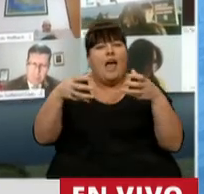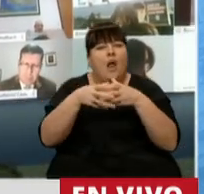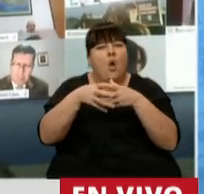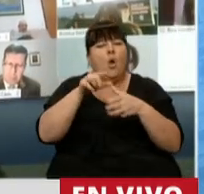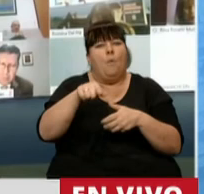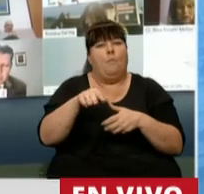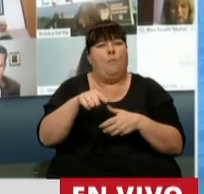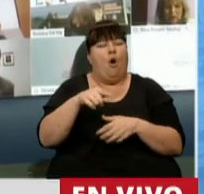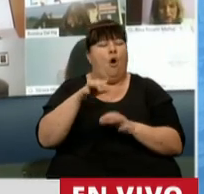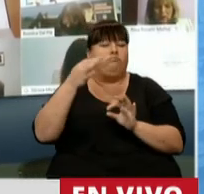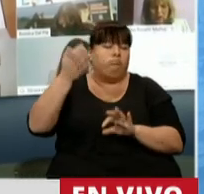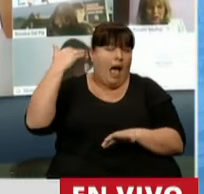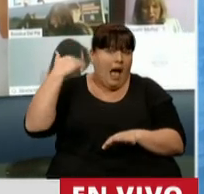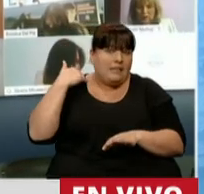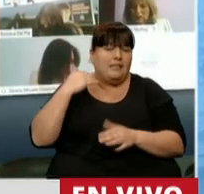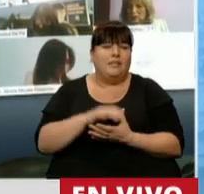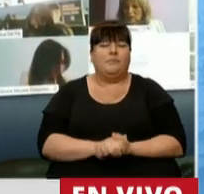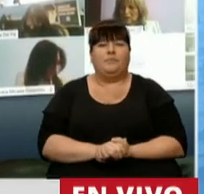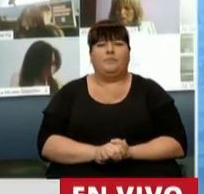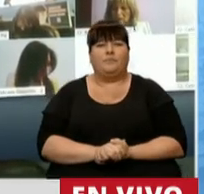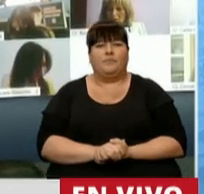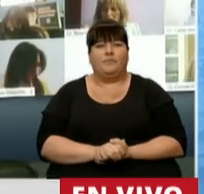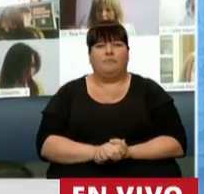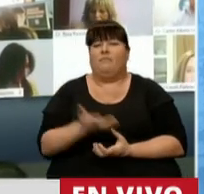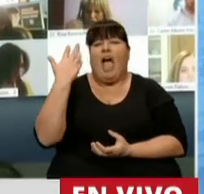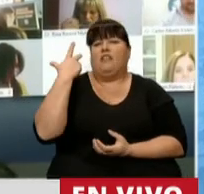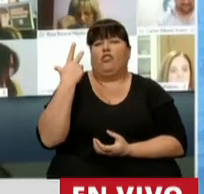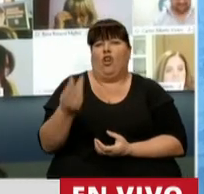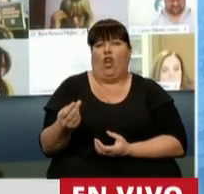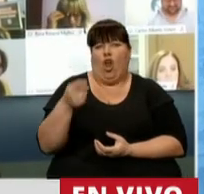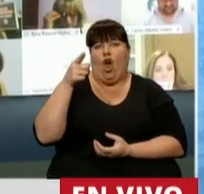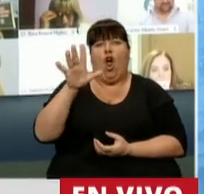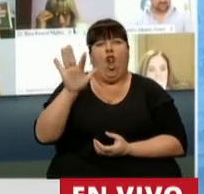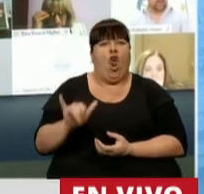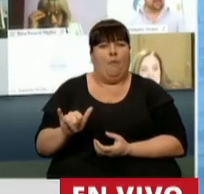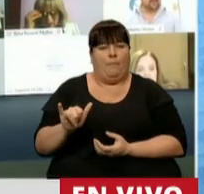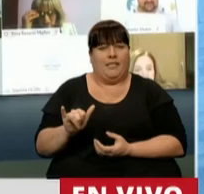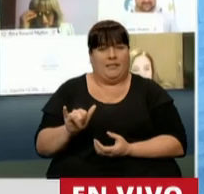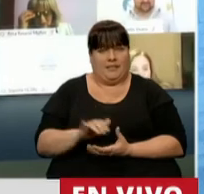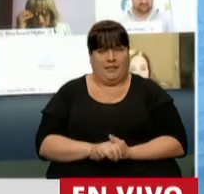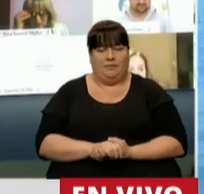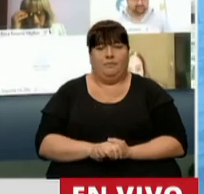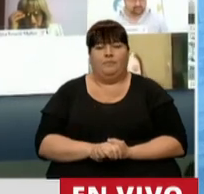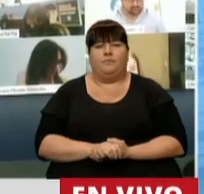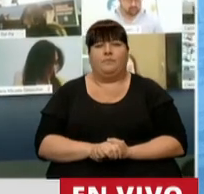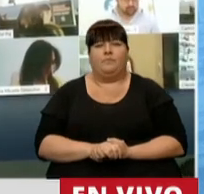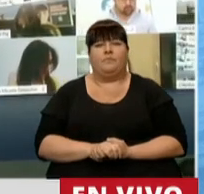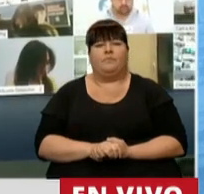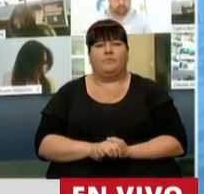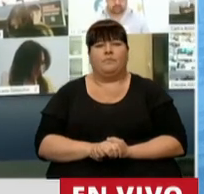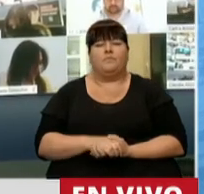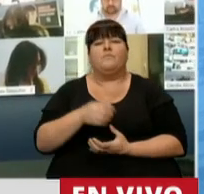profesionalmente ha negado al señor López de la presa el